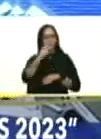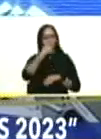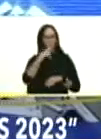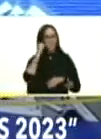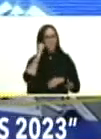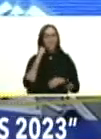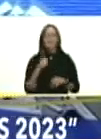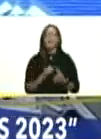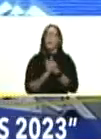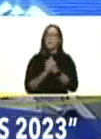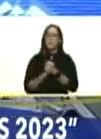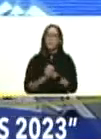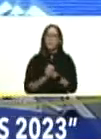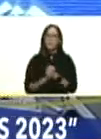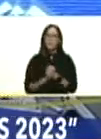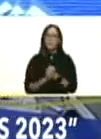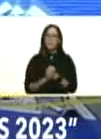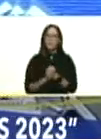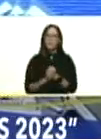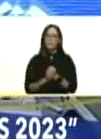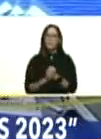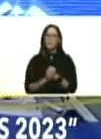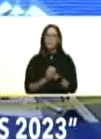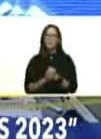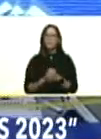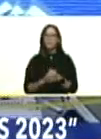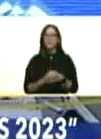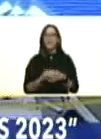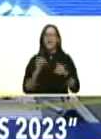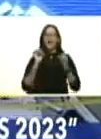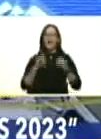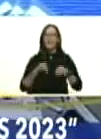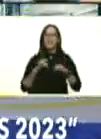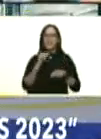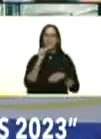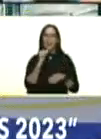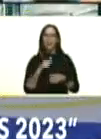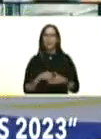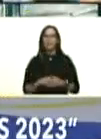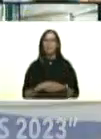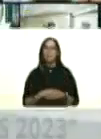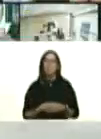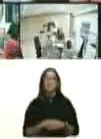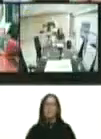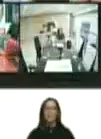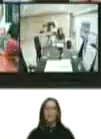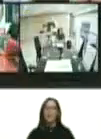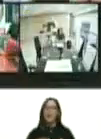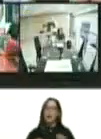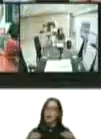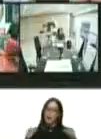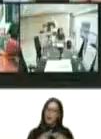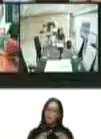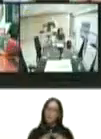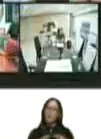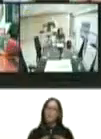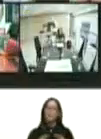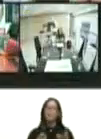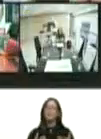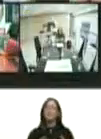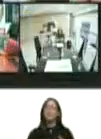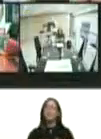compañeros compañeras a sembrar el agua armen un equipo de siembra del agua